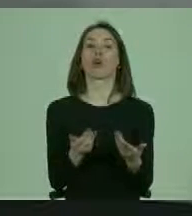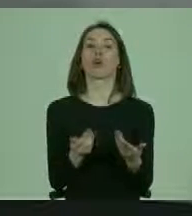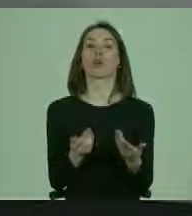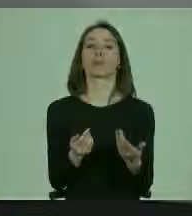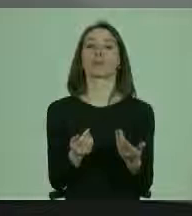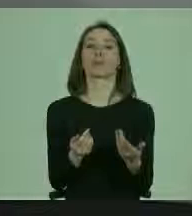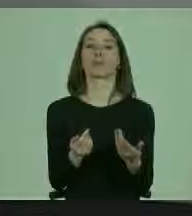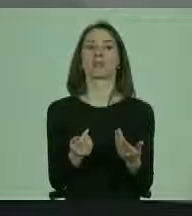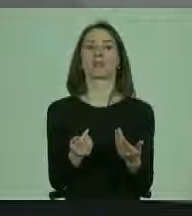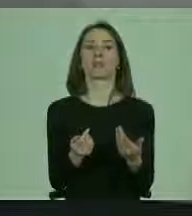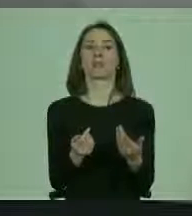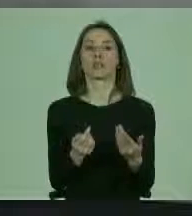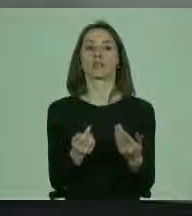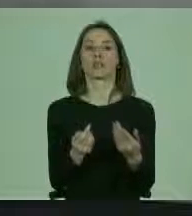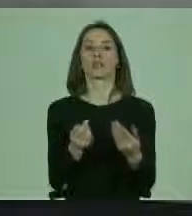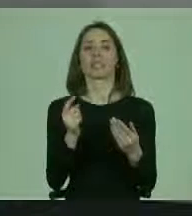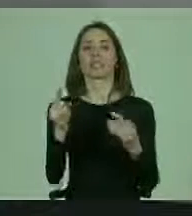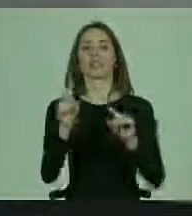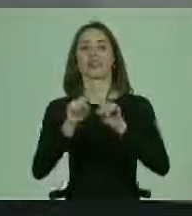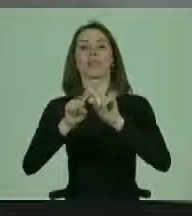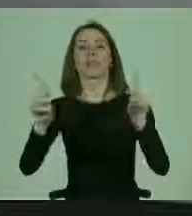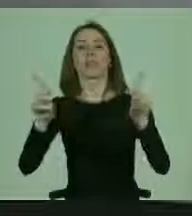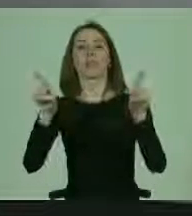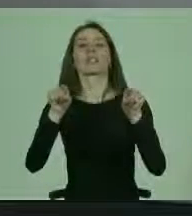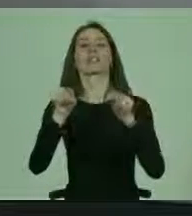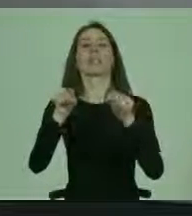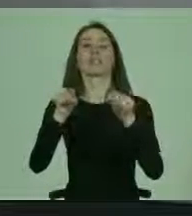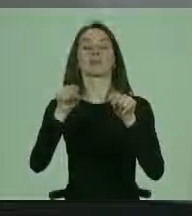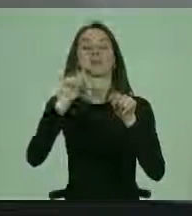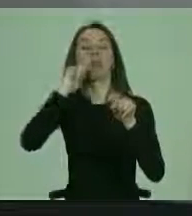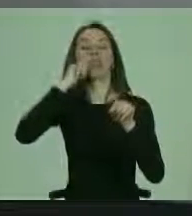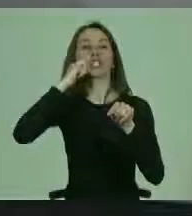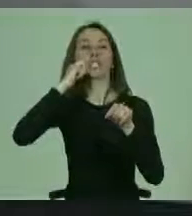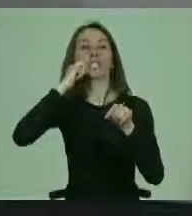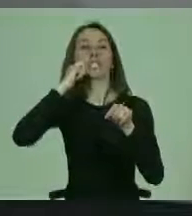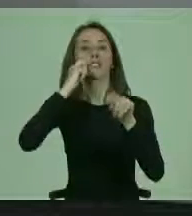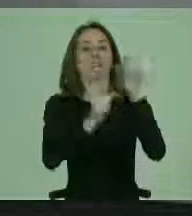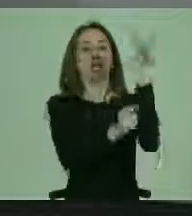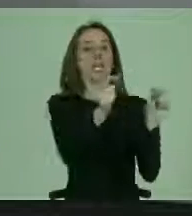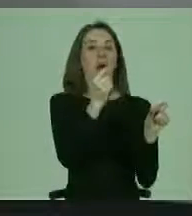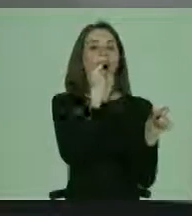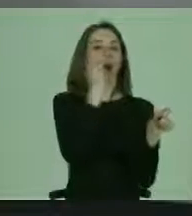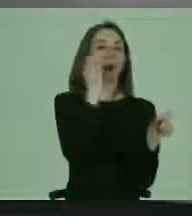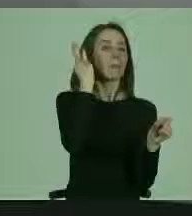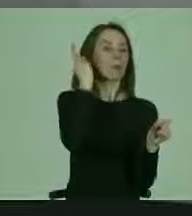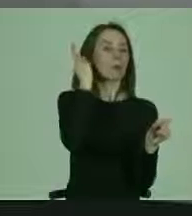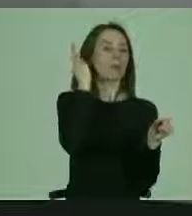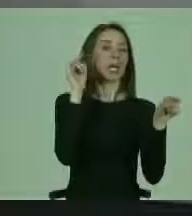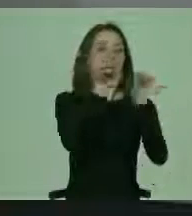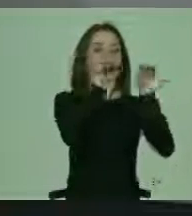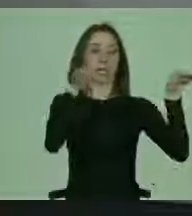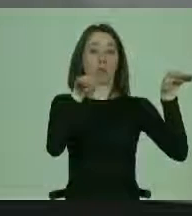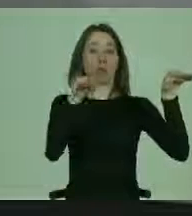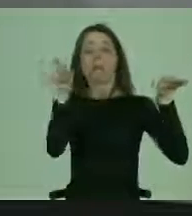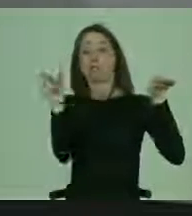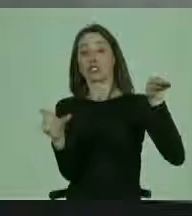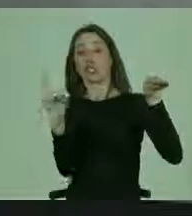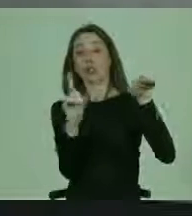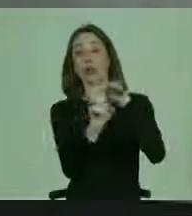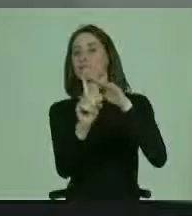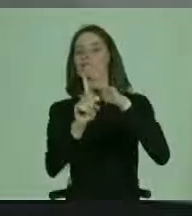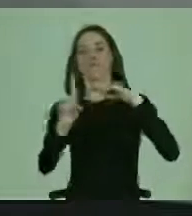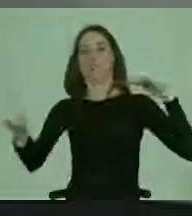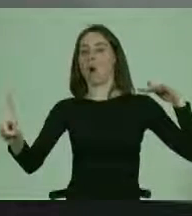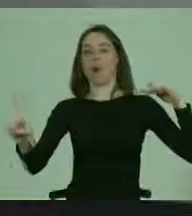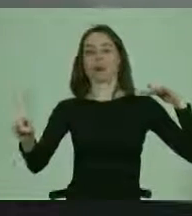sale del parámetro homogéneo lo que significa los hombres y las mujeres estándar. Y que al